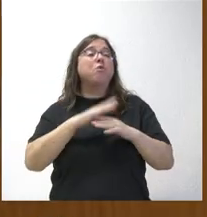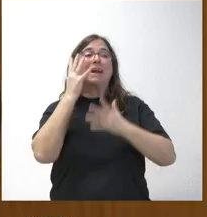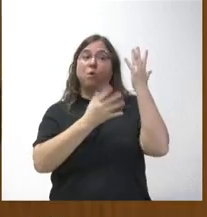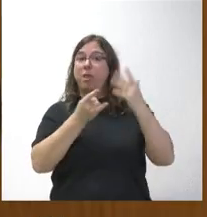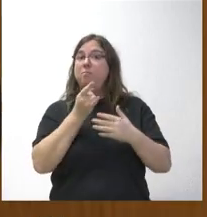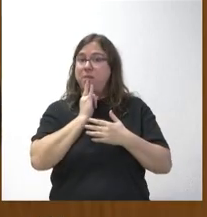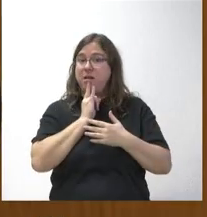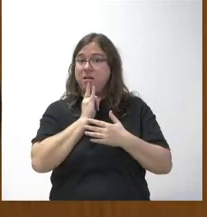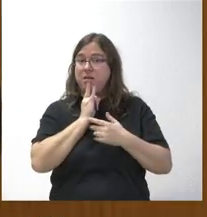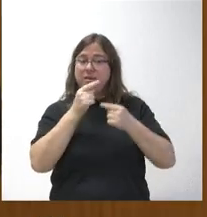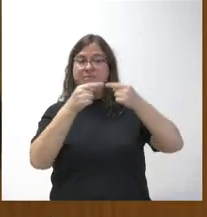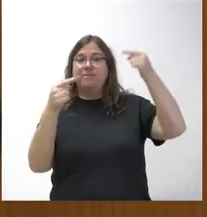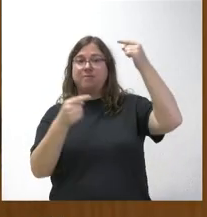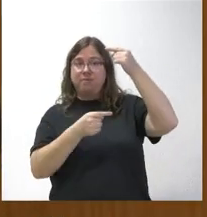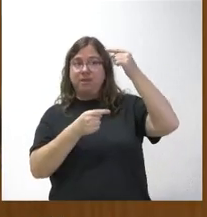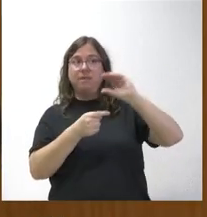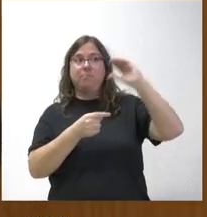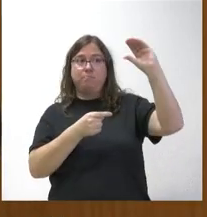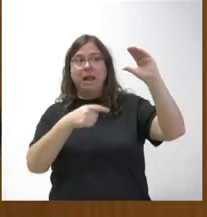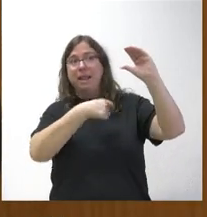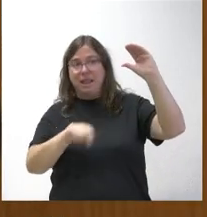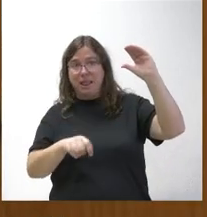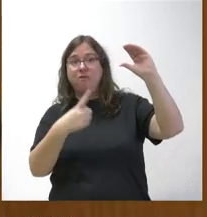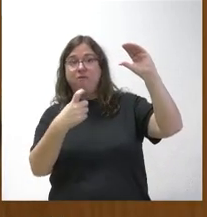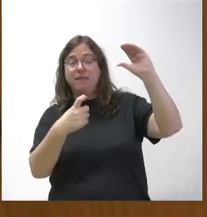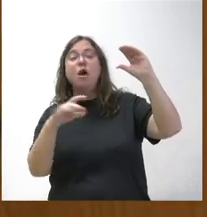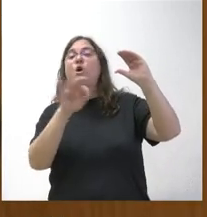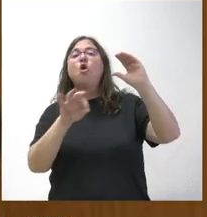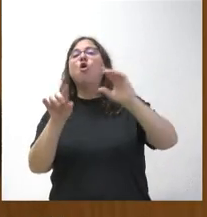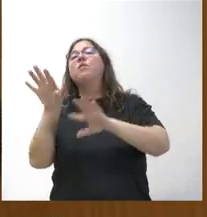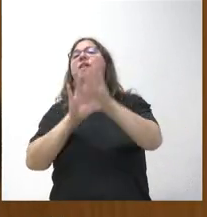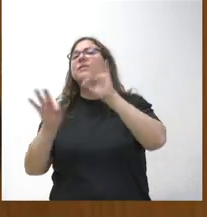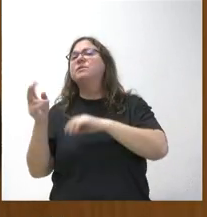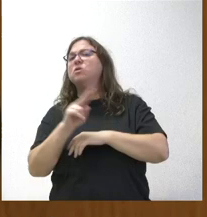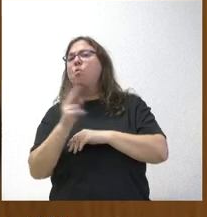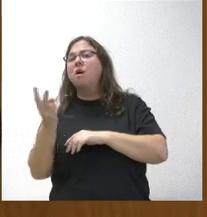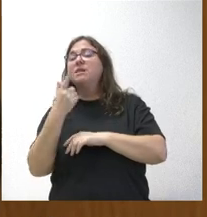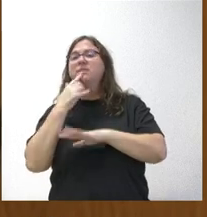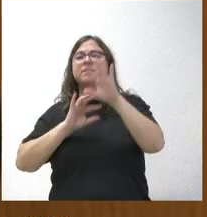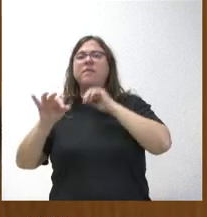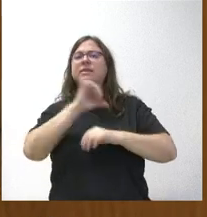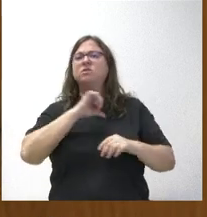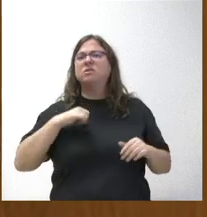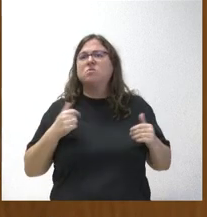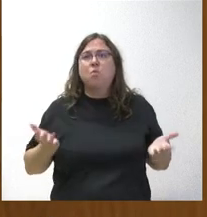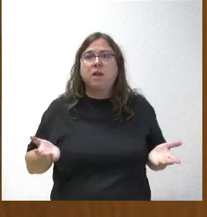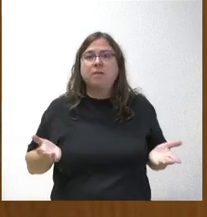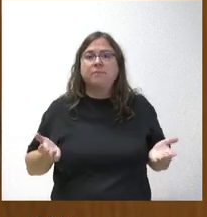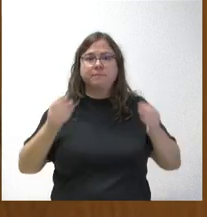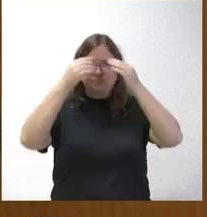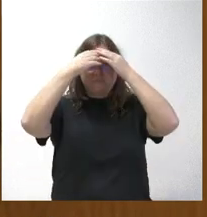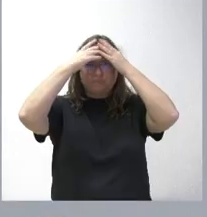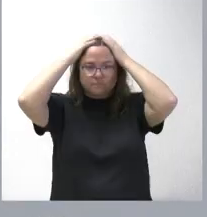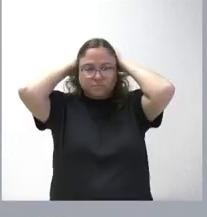calculado la diferencia entre lo que se entregó y la liquidación o por decisiones unilaterales. Y si es por las decisiones unilaterales, ¿qué decisiones son? Gracias.